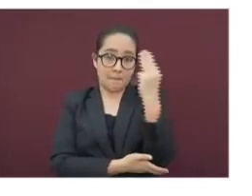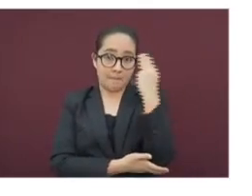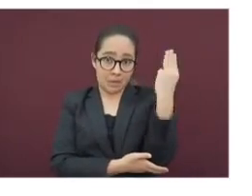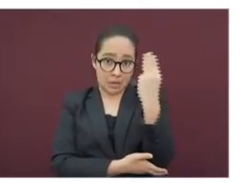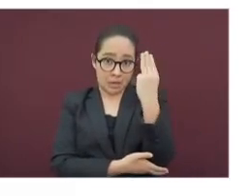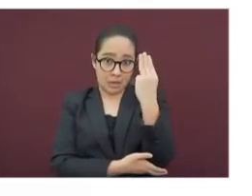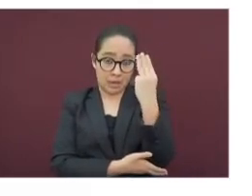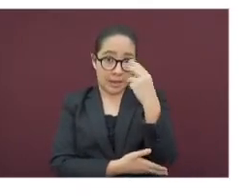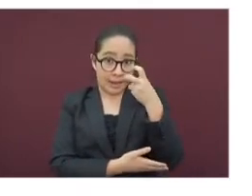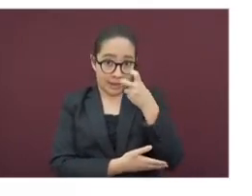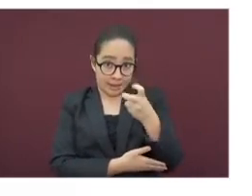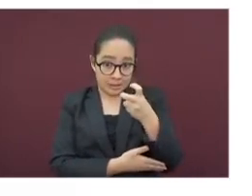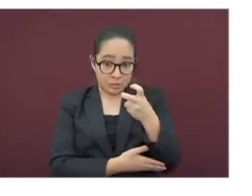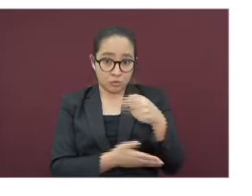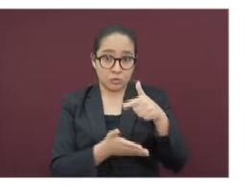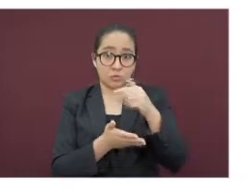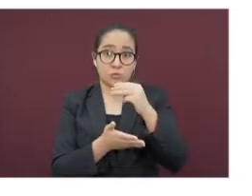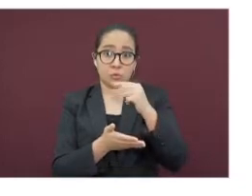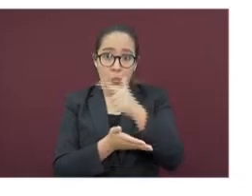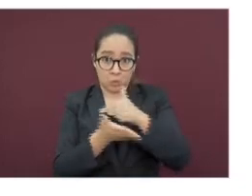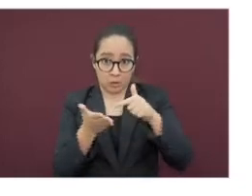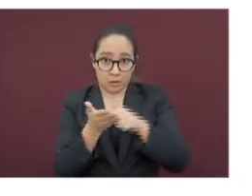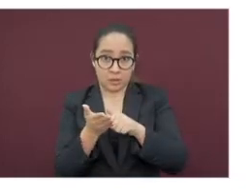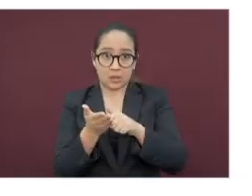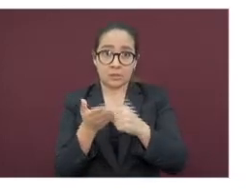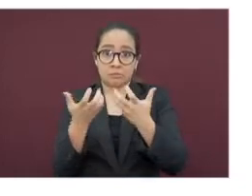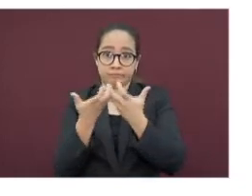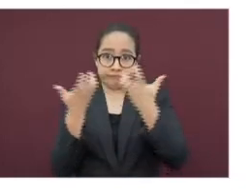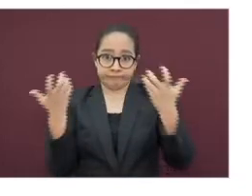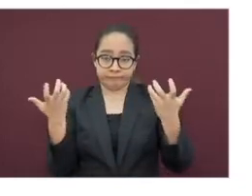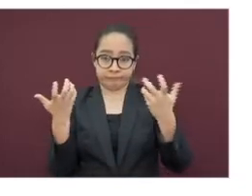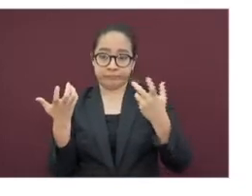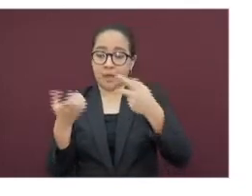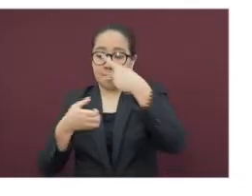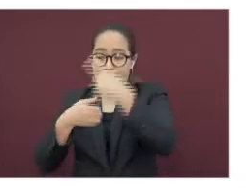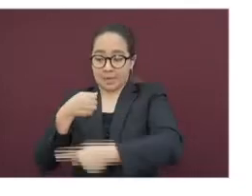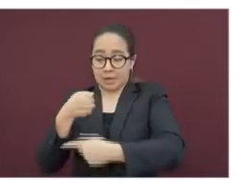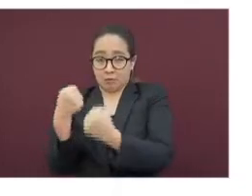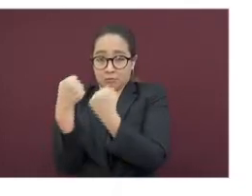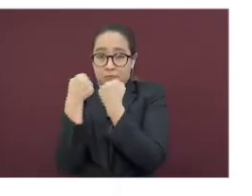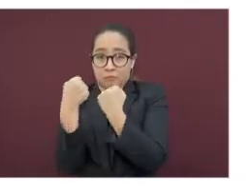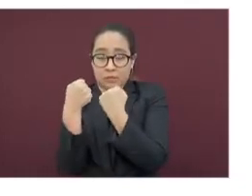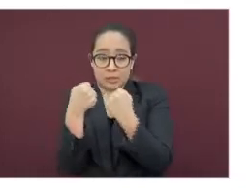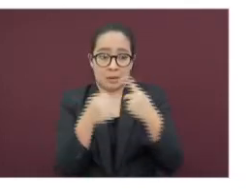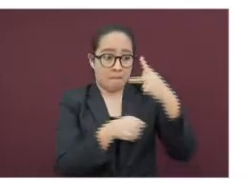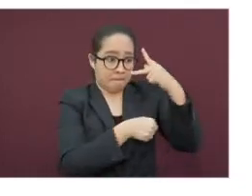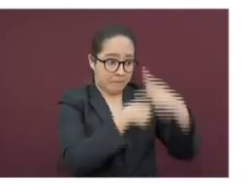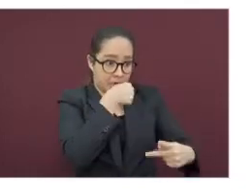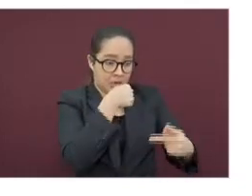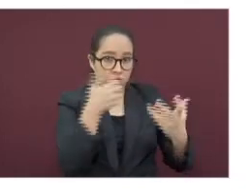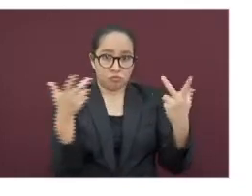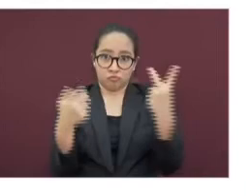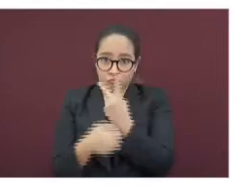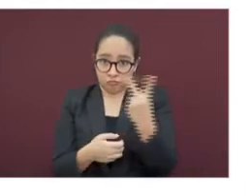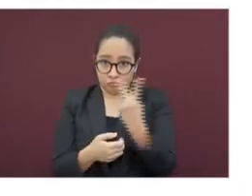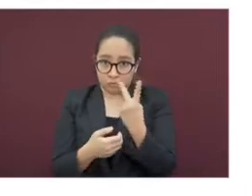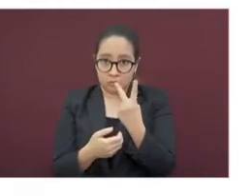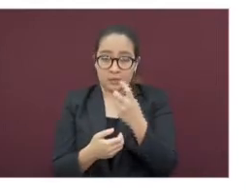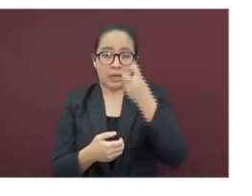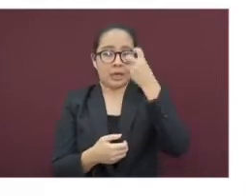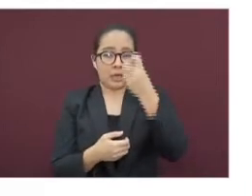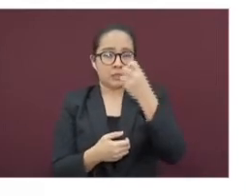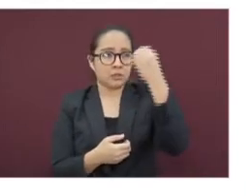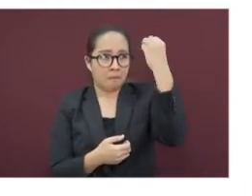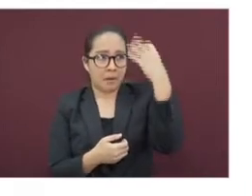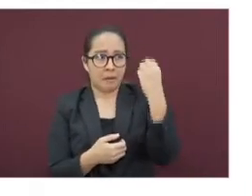los municipios se distribuyen entre riesgo máximo y alto. Esta semáforización se construye